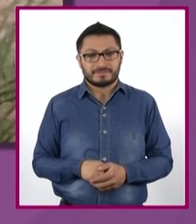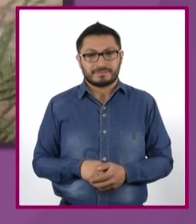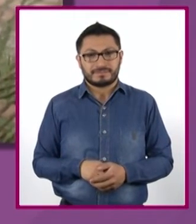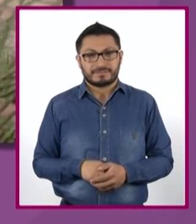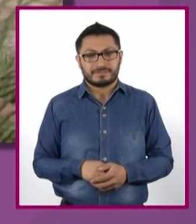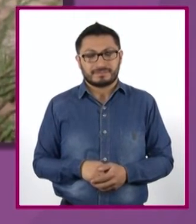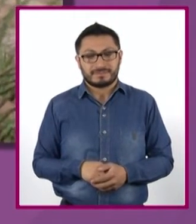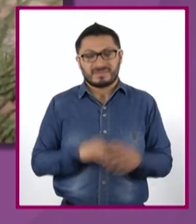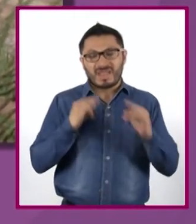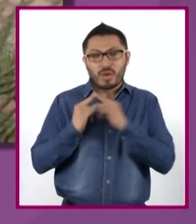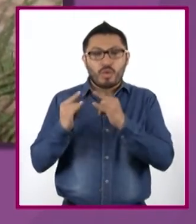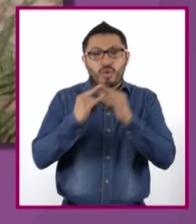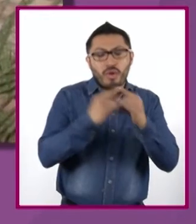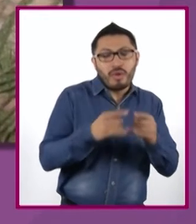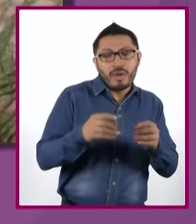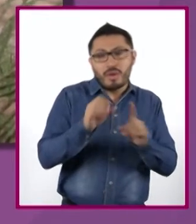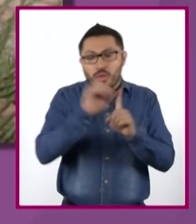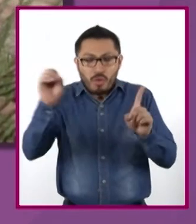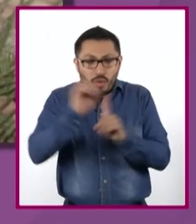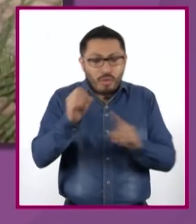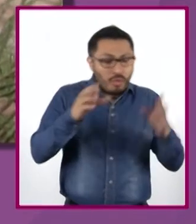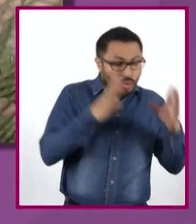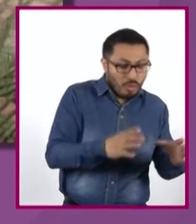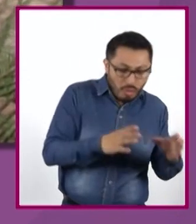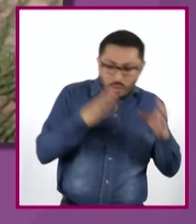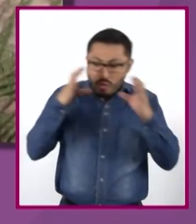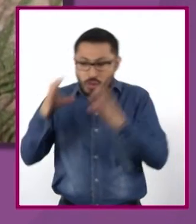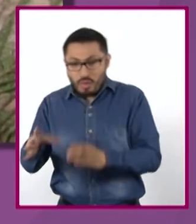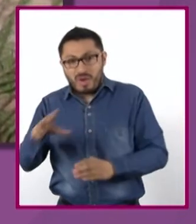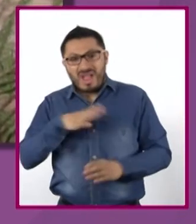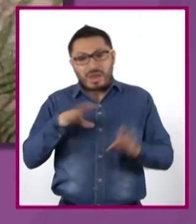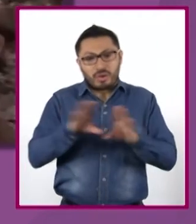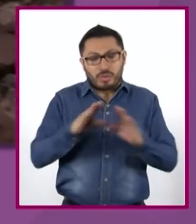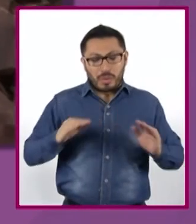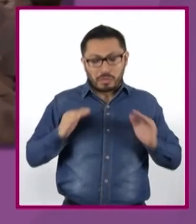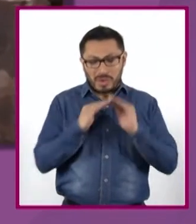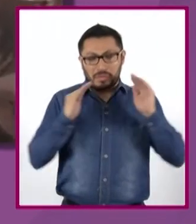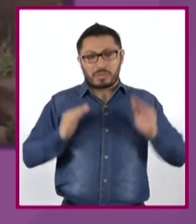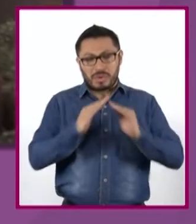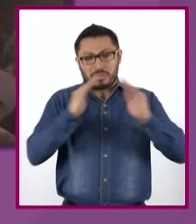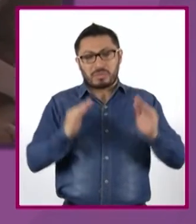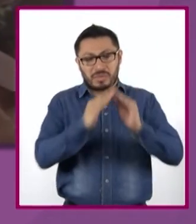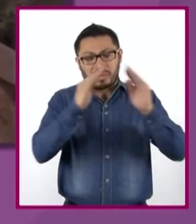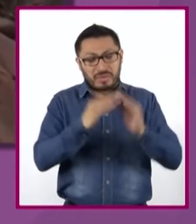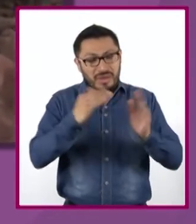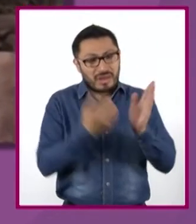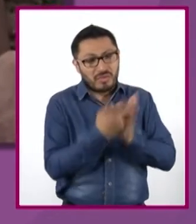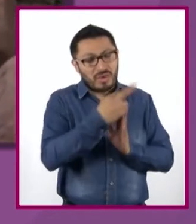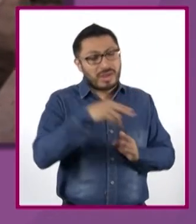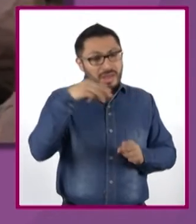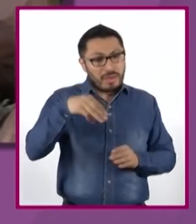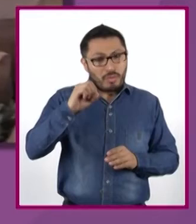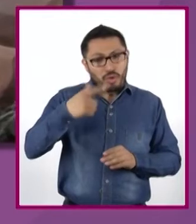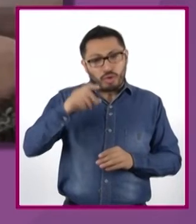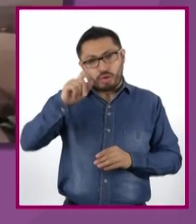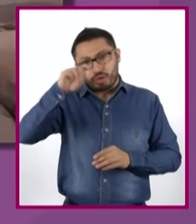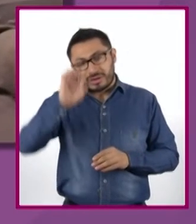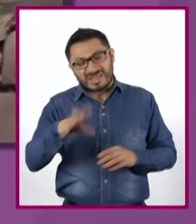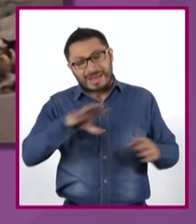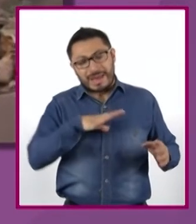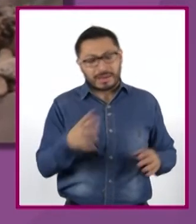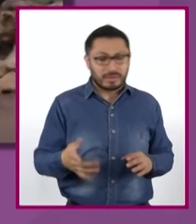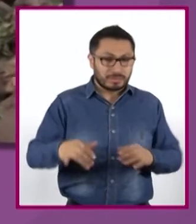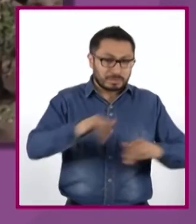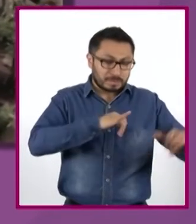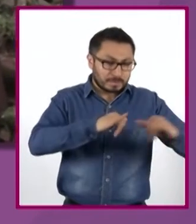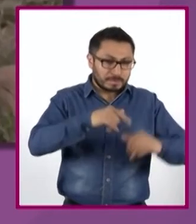Los campamentos se distribuyen en dos valles separados por una serranía de baja altura. Los mayores están en el valle de Mogote entre los pliegues geológicos